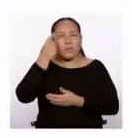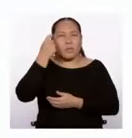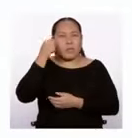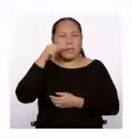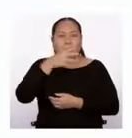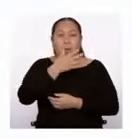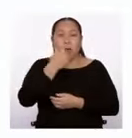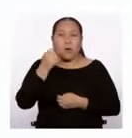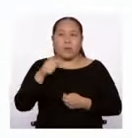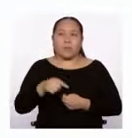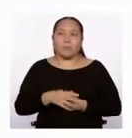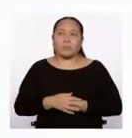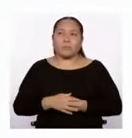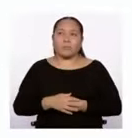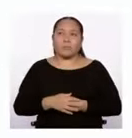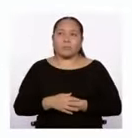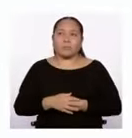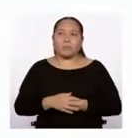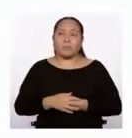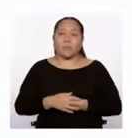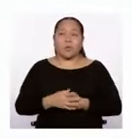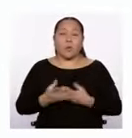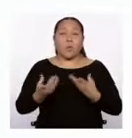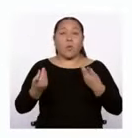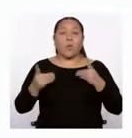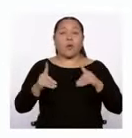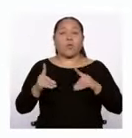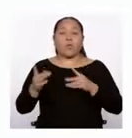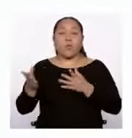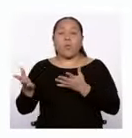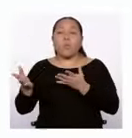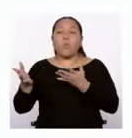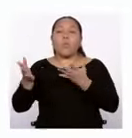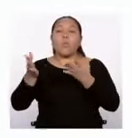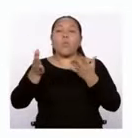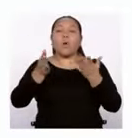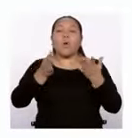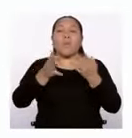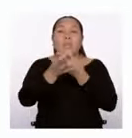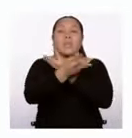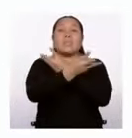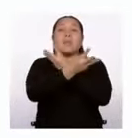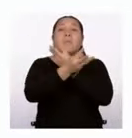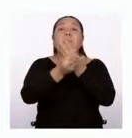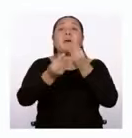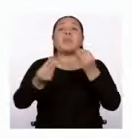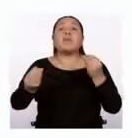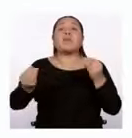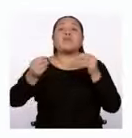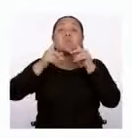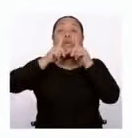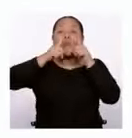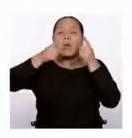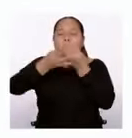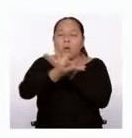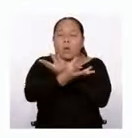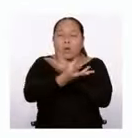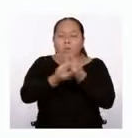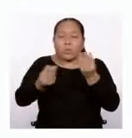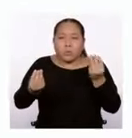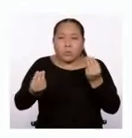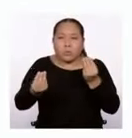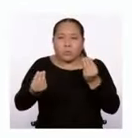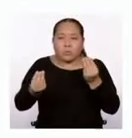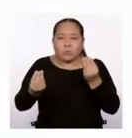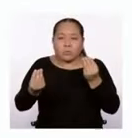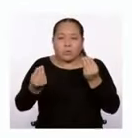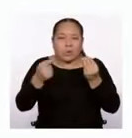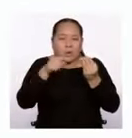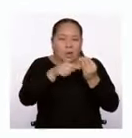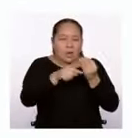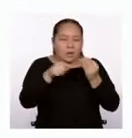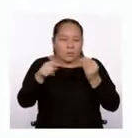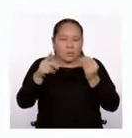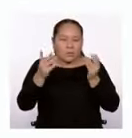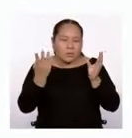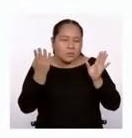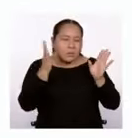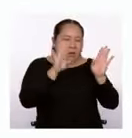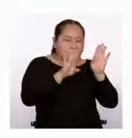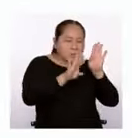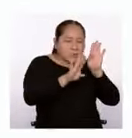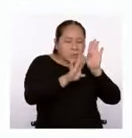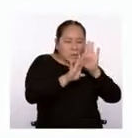mejor. Cuando muere una lengua, entonces se cierra a todos los